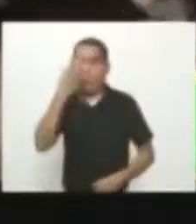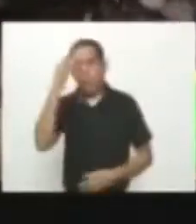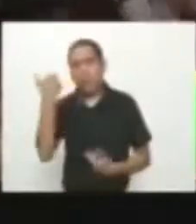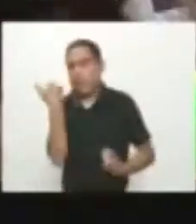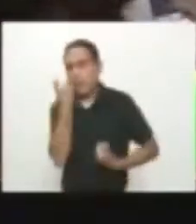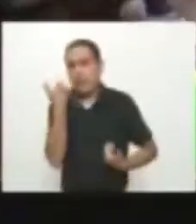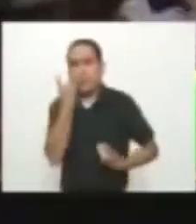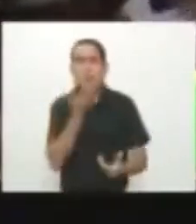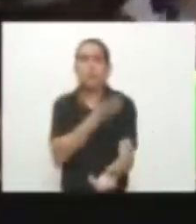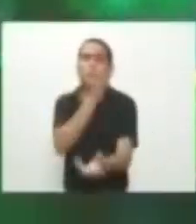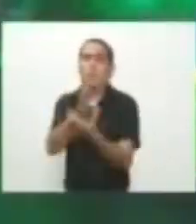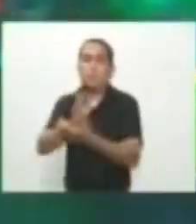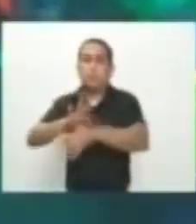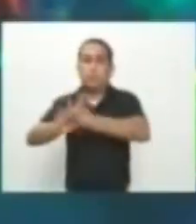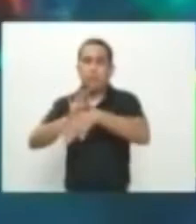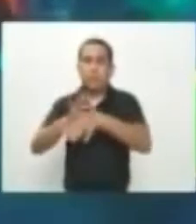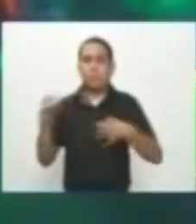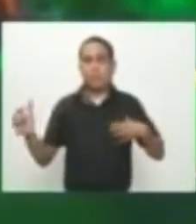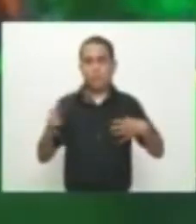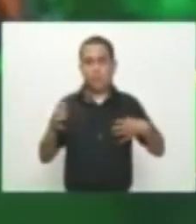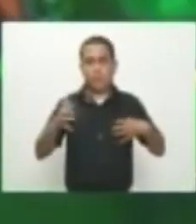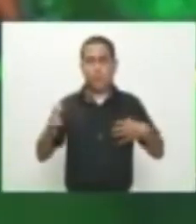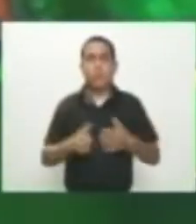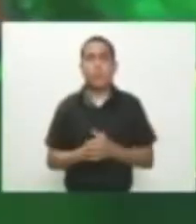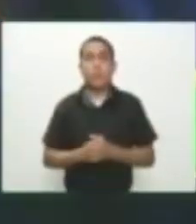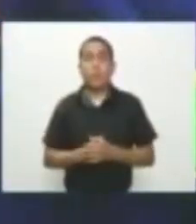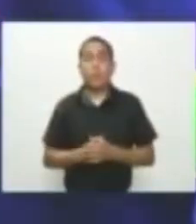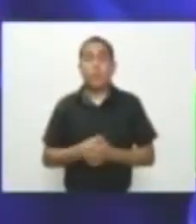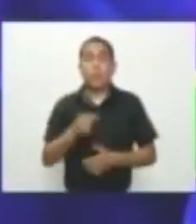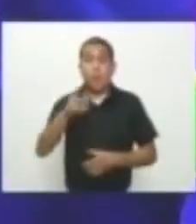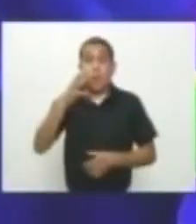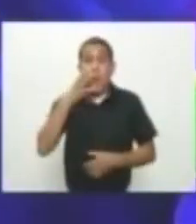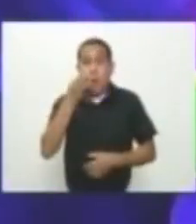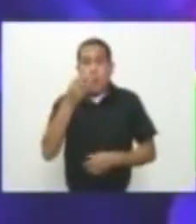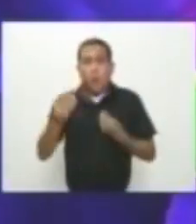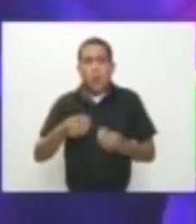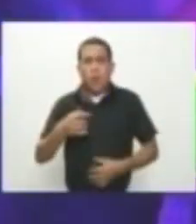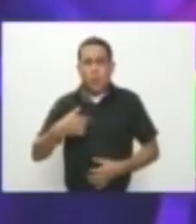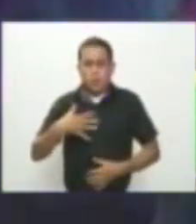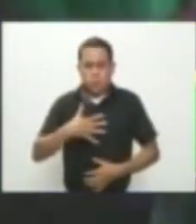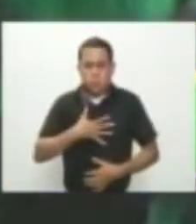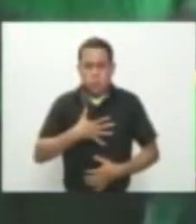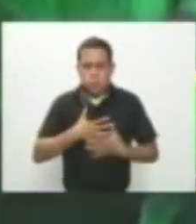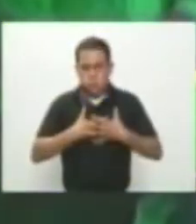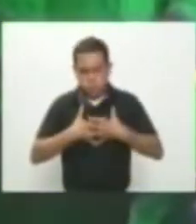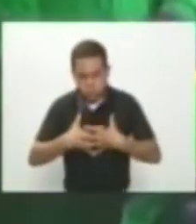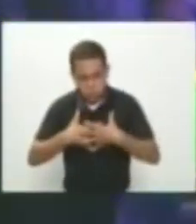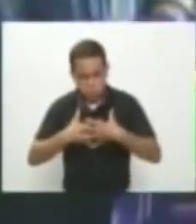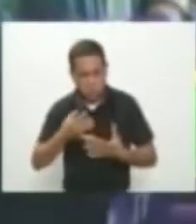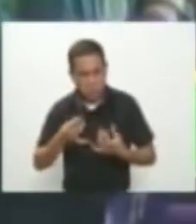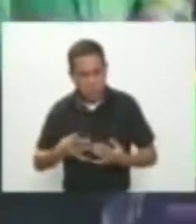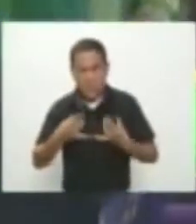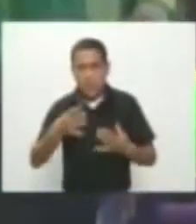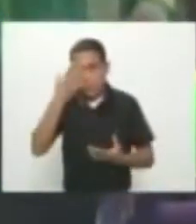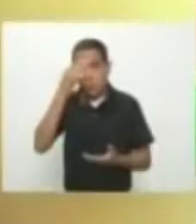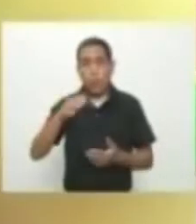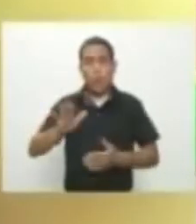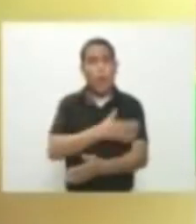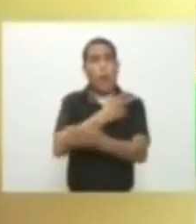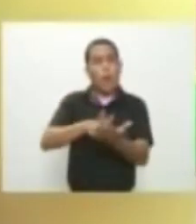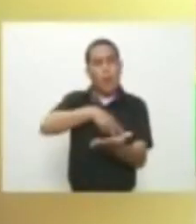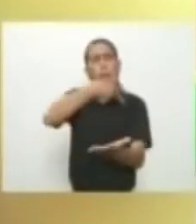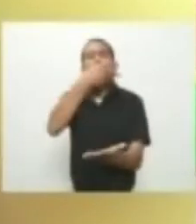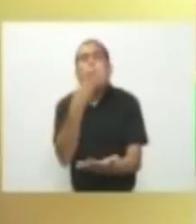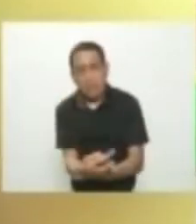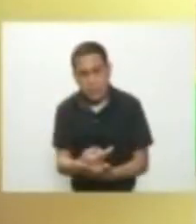A ir a un centro Asistencial En Valledupar El artista Se recupera De un dolor En el pecho Producto de una caída Durante una presentación Hoy